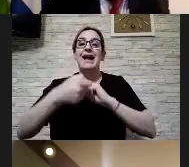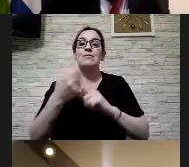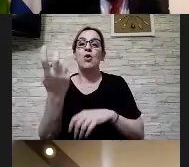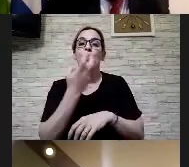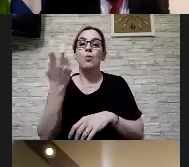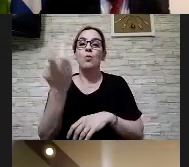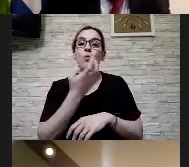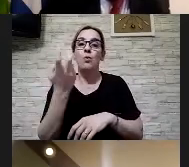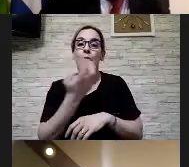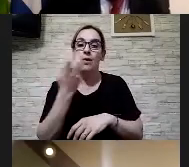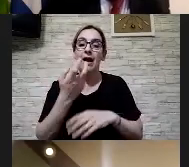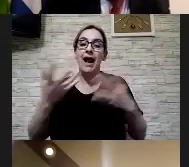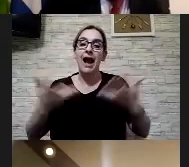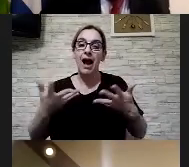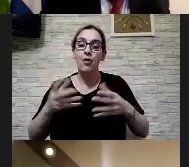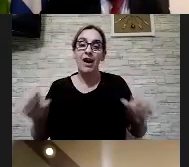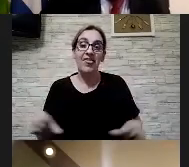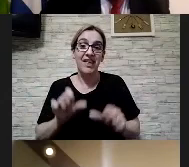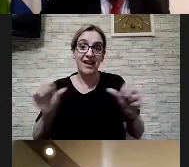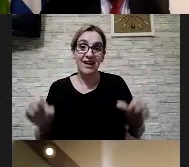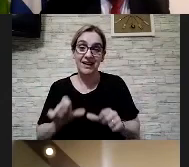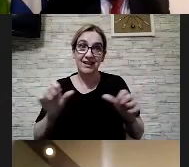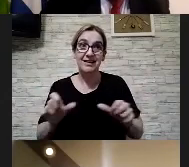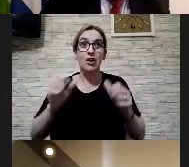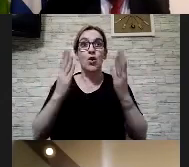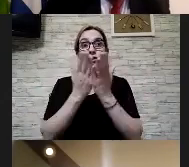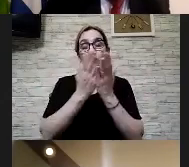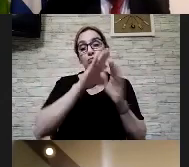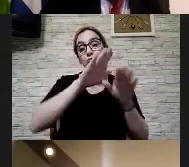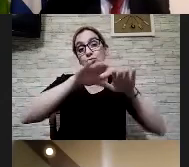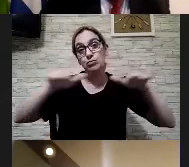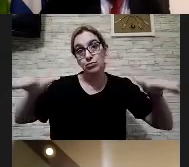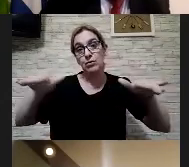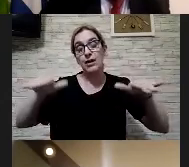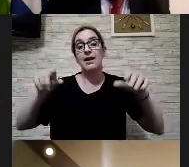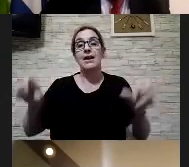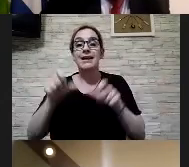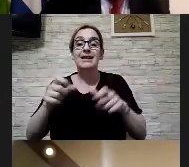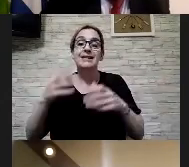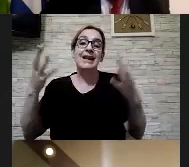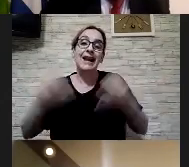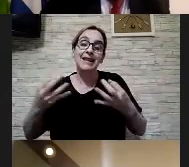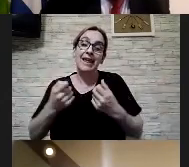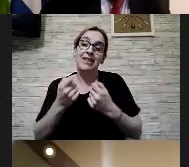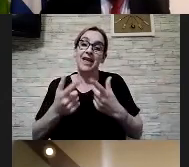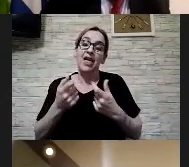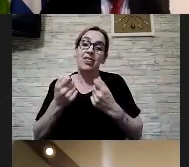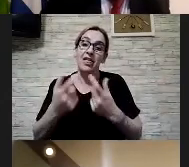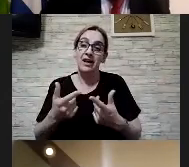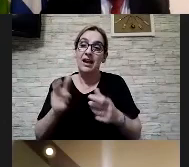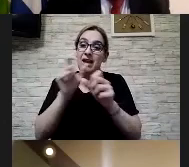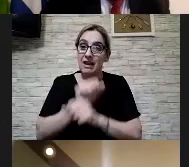acciones con los estudiantes en ese proceso identificar realidades necesidades y poder